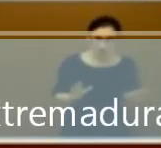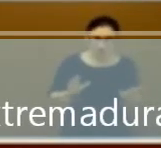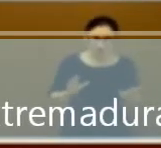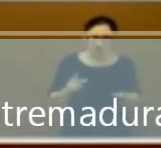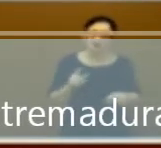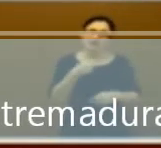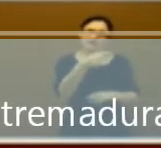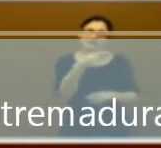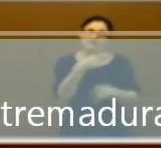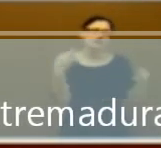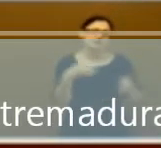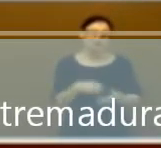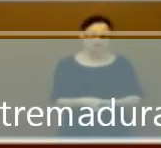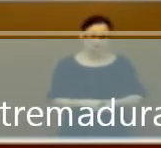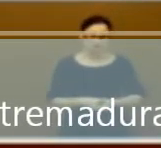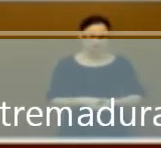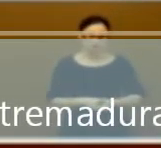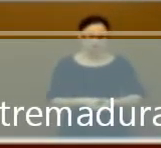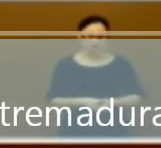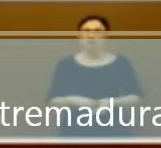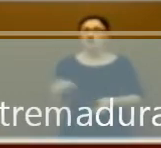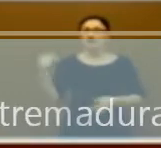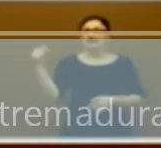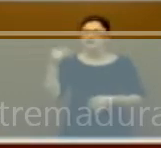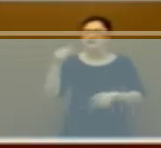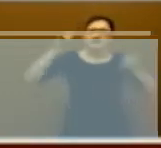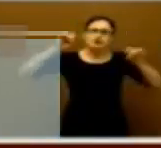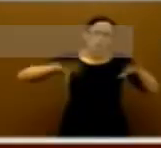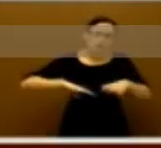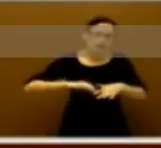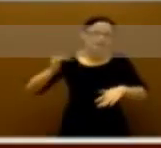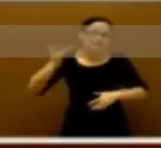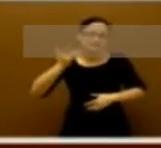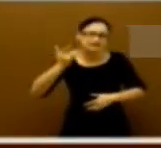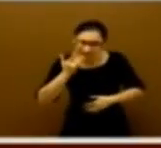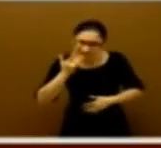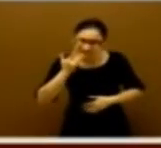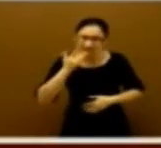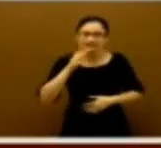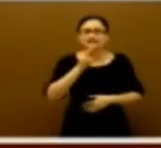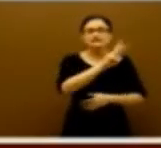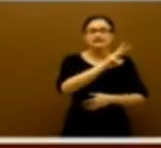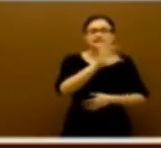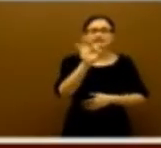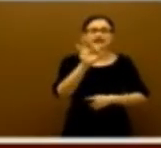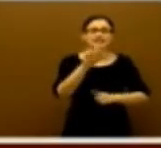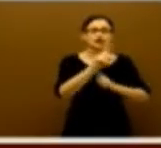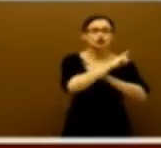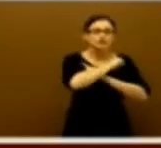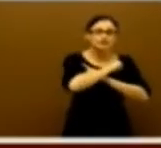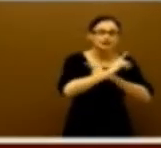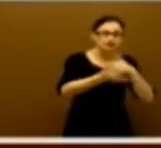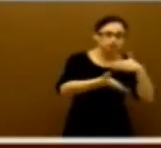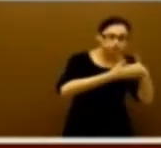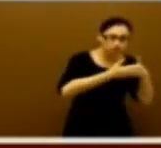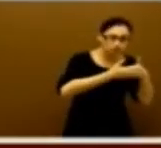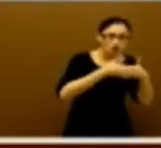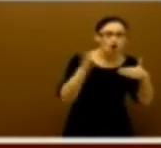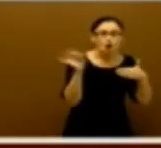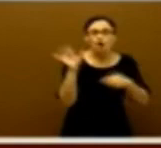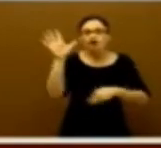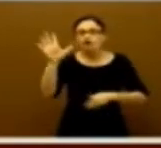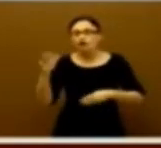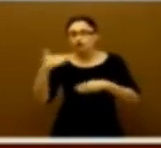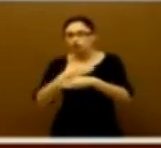¿Hubiera sido el déficit igual cerrando el presupuesto el 30 de noviembre como lo cerraron que cerrándolo el 5 de